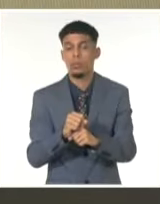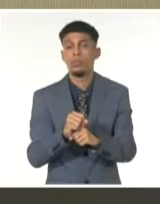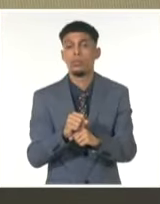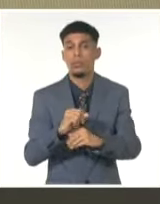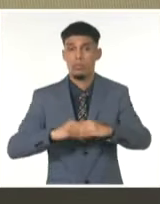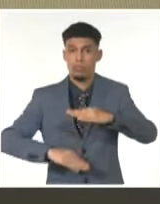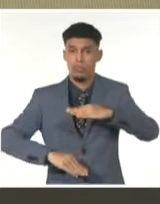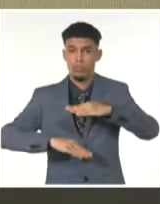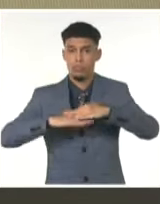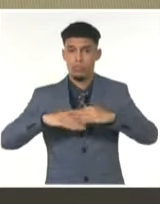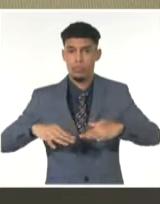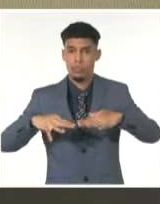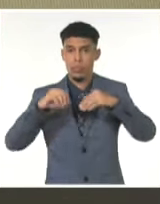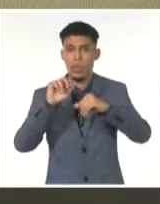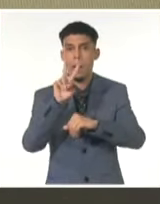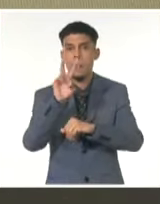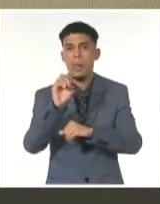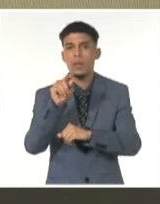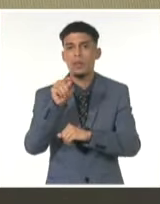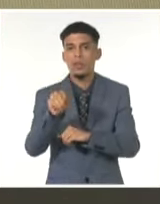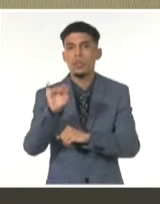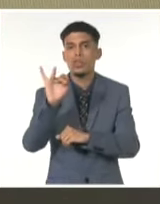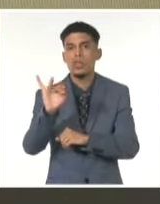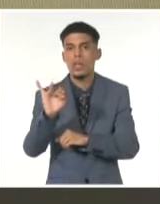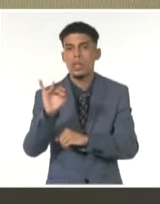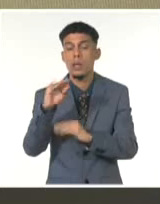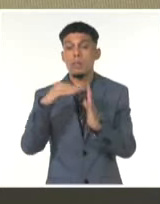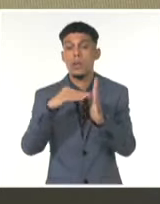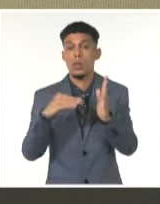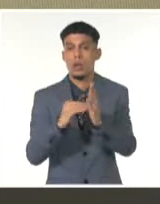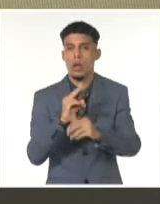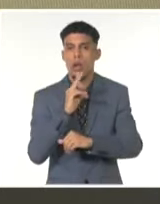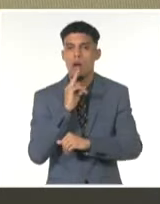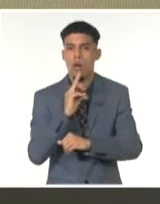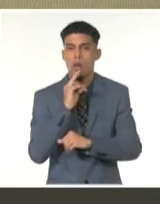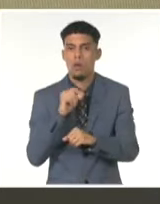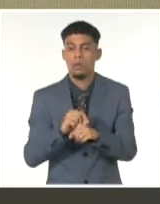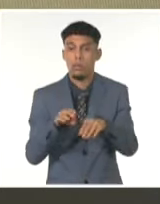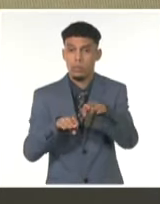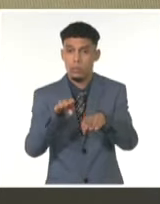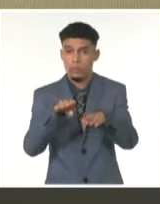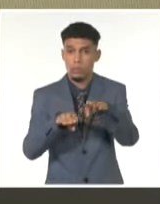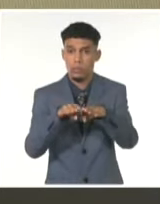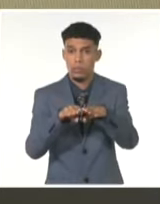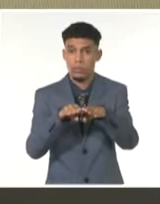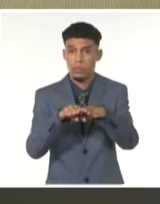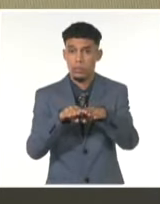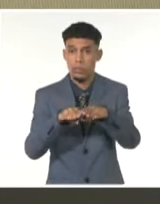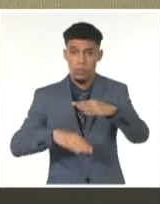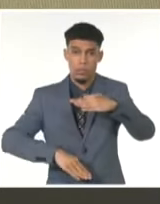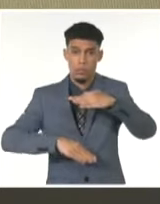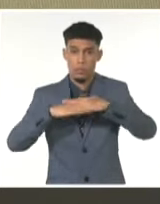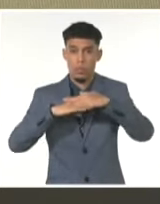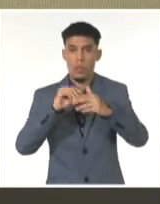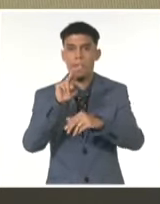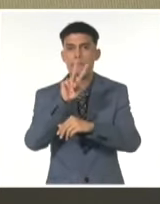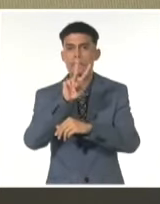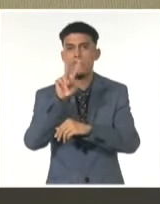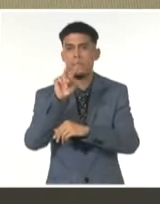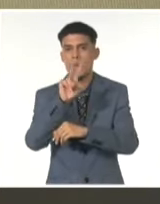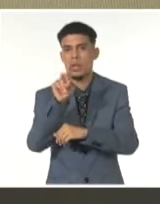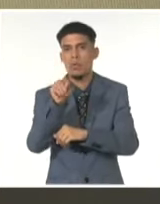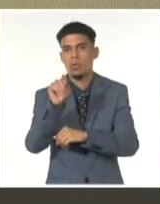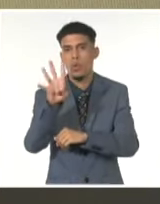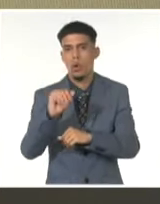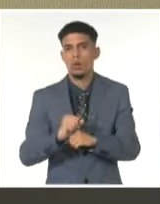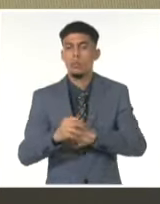20.7 millones de metros cúbicos de agua. Su nivel de agua máxima es 22.4. ¿Qué significa esto? Me explicaban